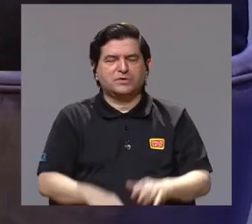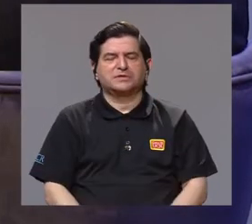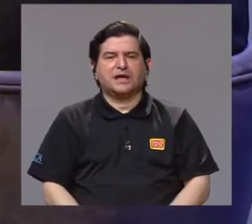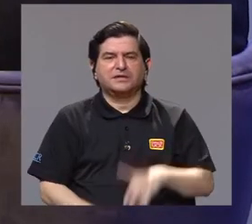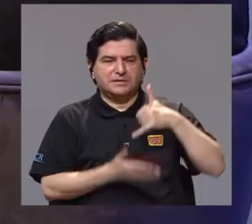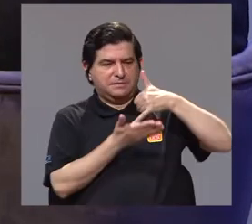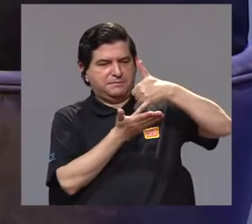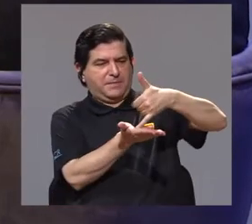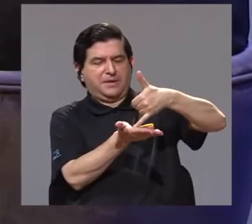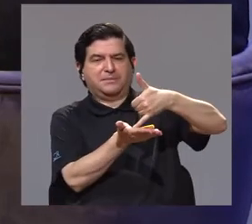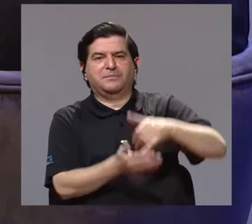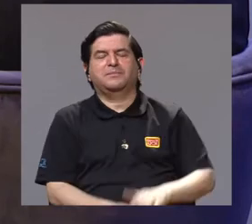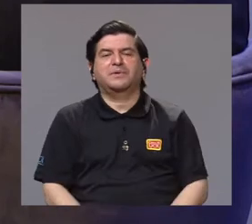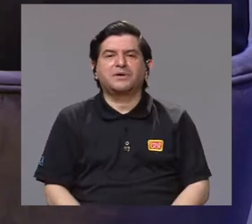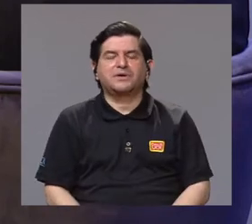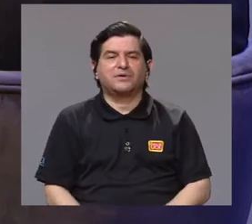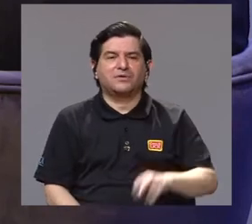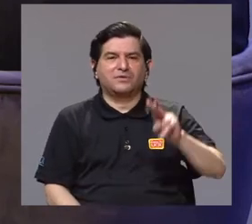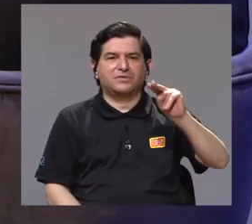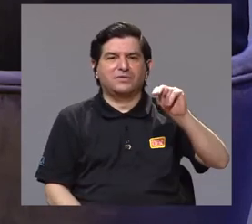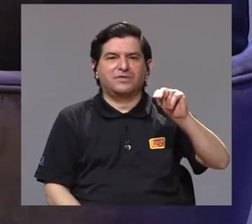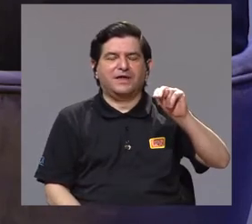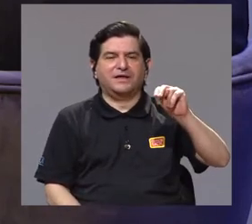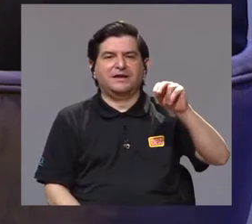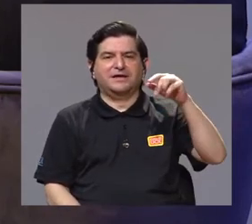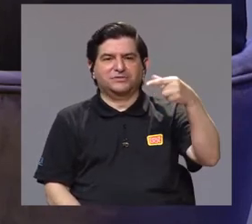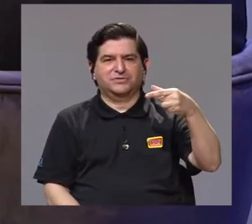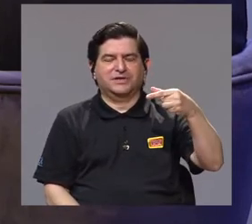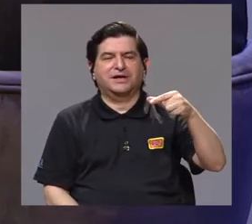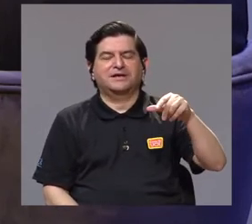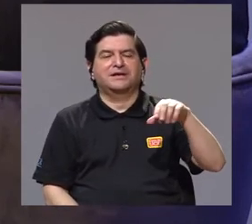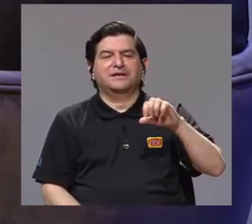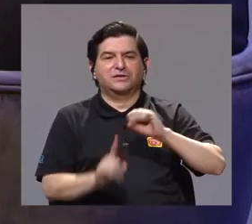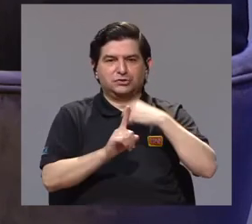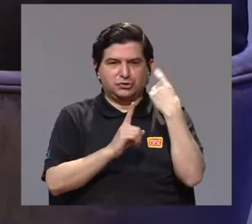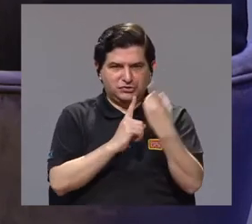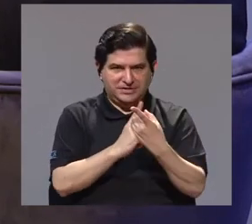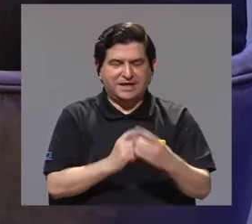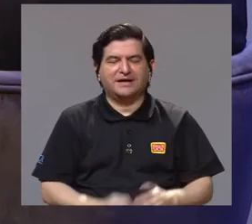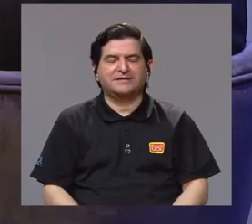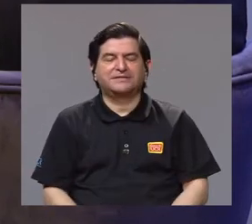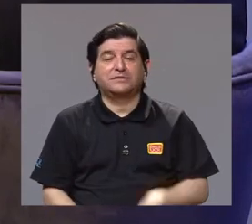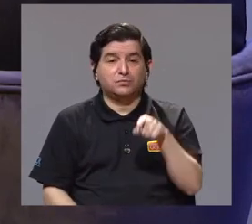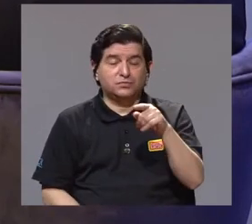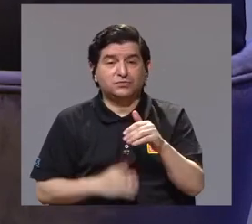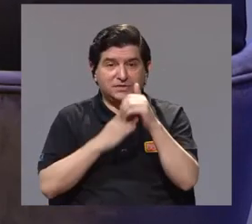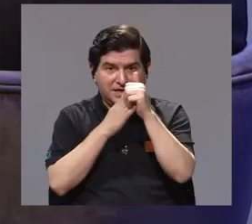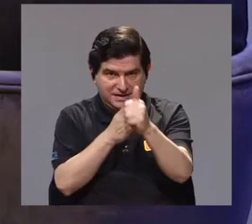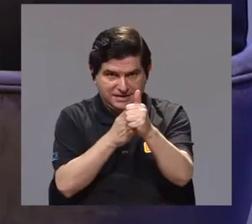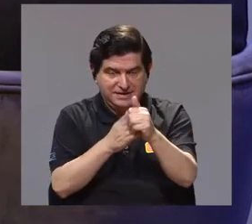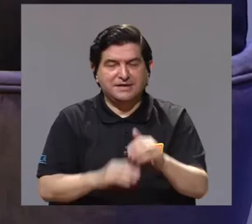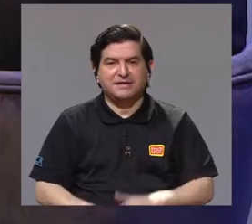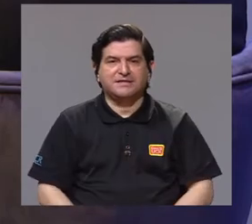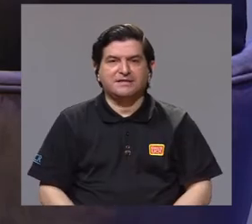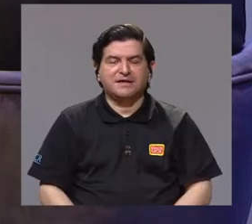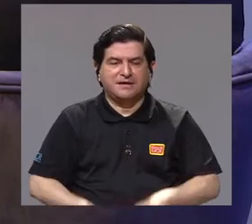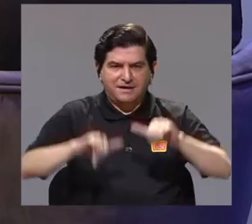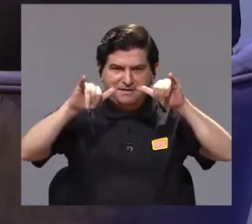importante premio de la National Geographic Society por su liderazgo